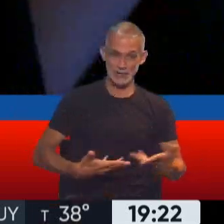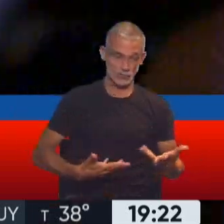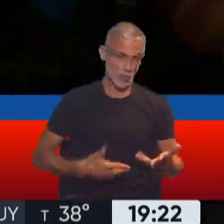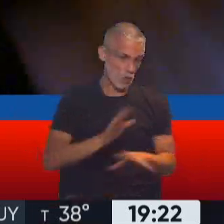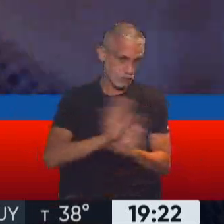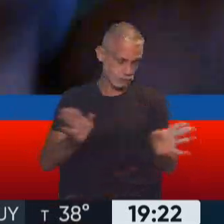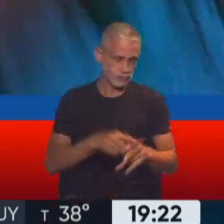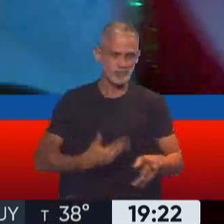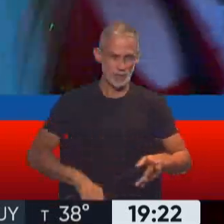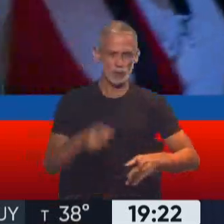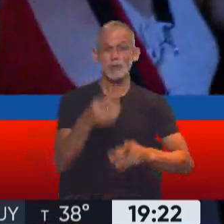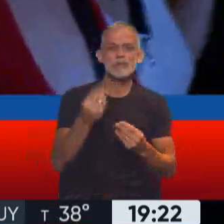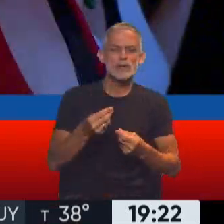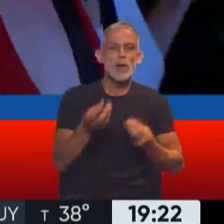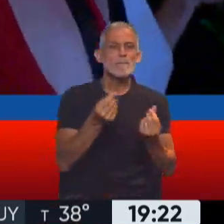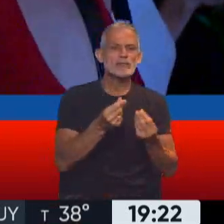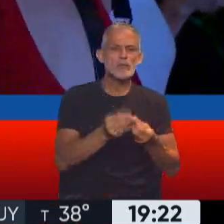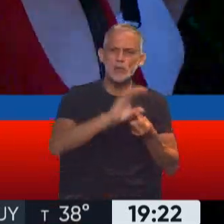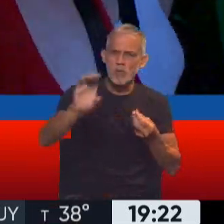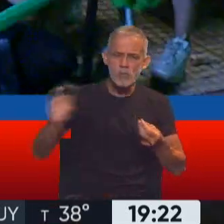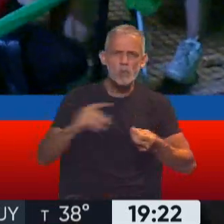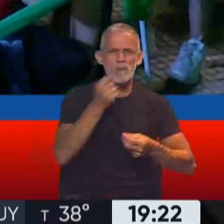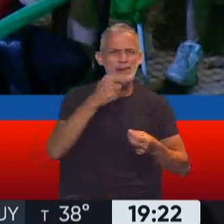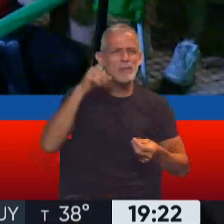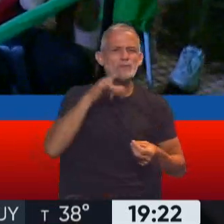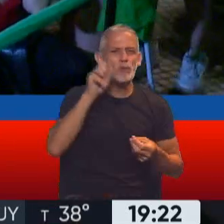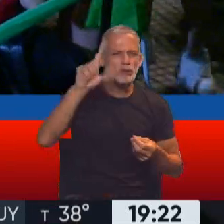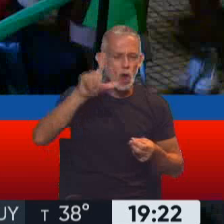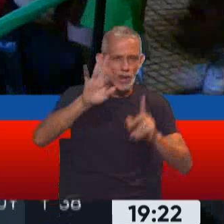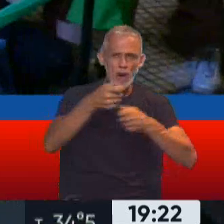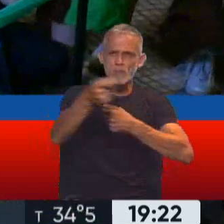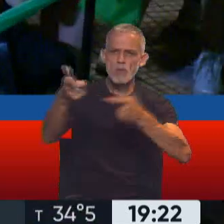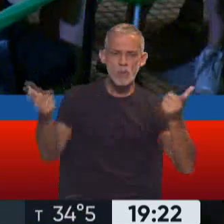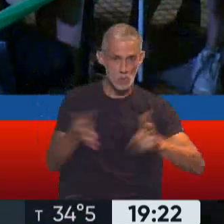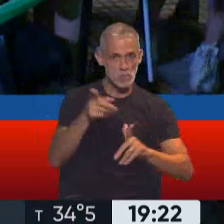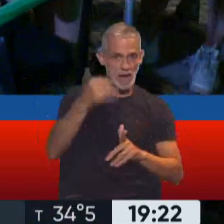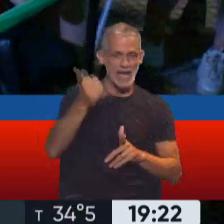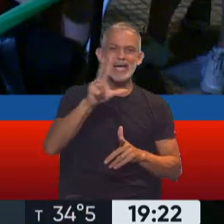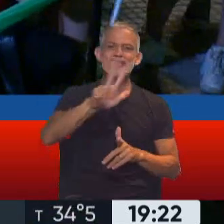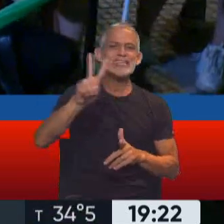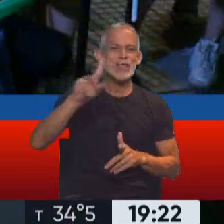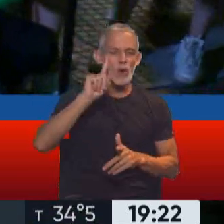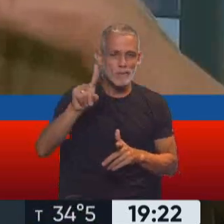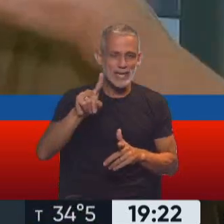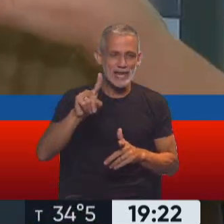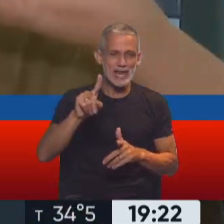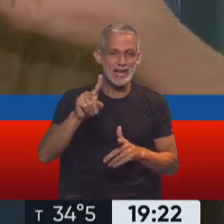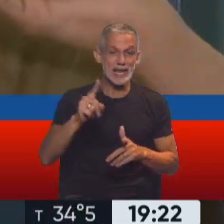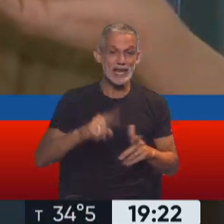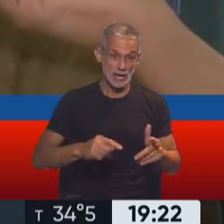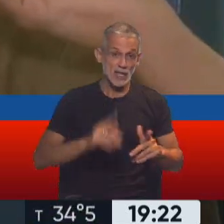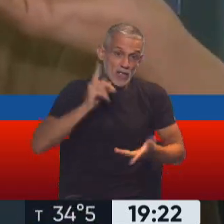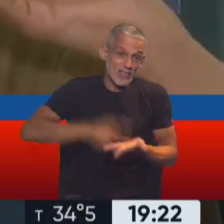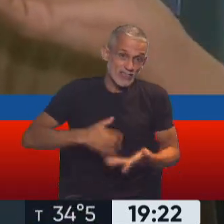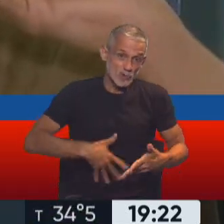presupuesto, se aumentó la distribución de misoprostol, más que duplicarse, se reportaron más de 32.000 interrupciones legales